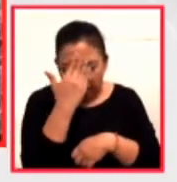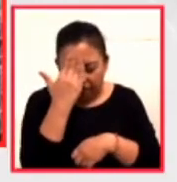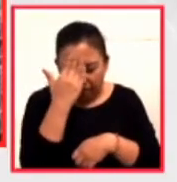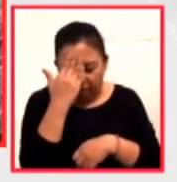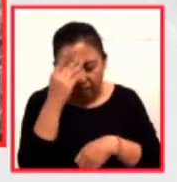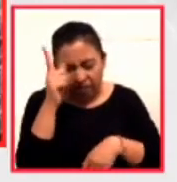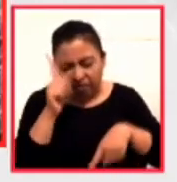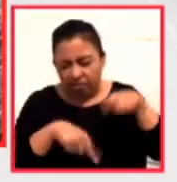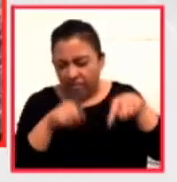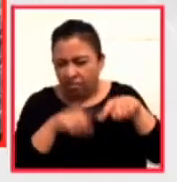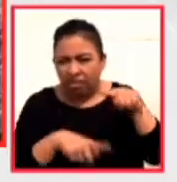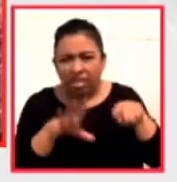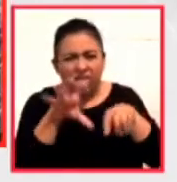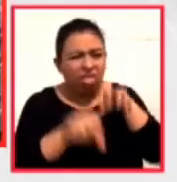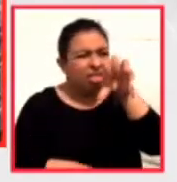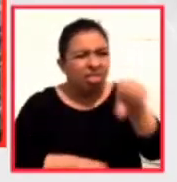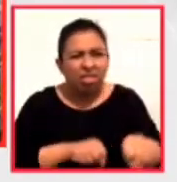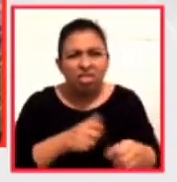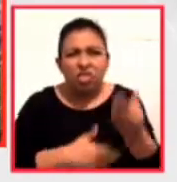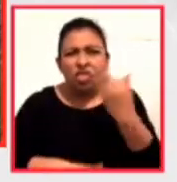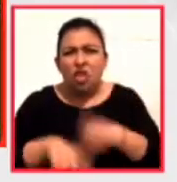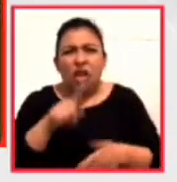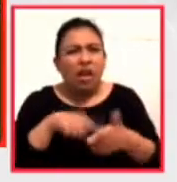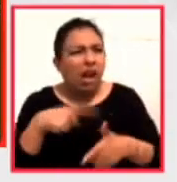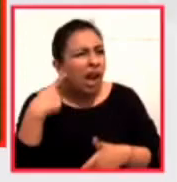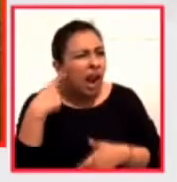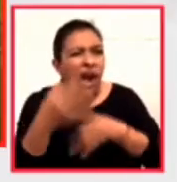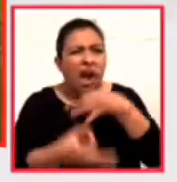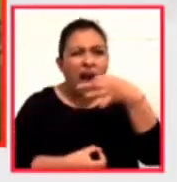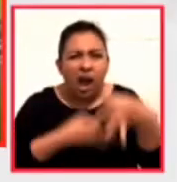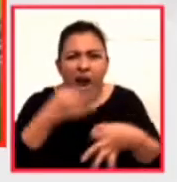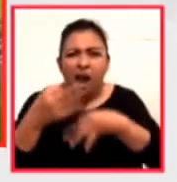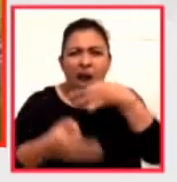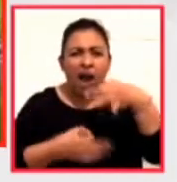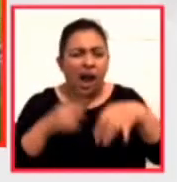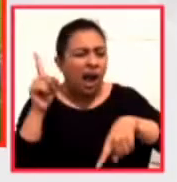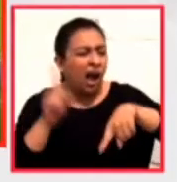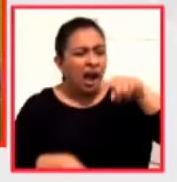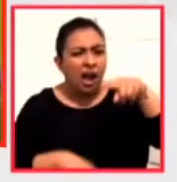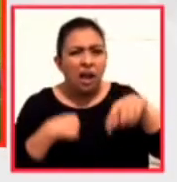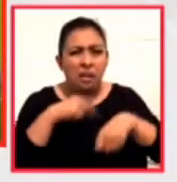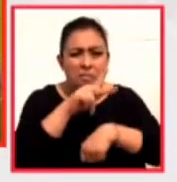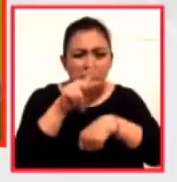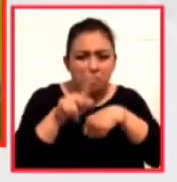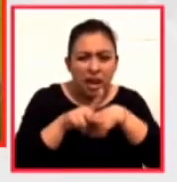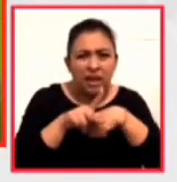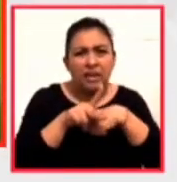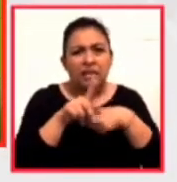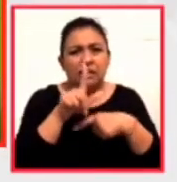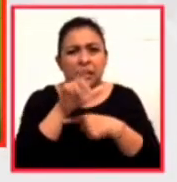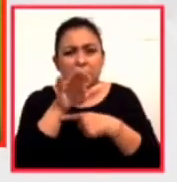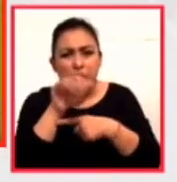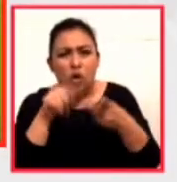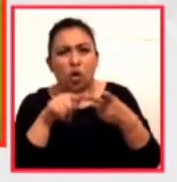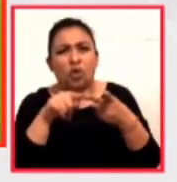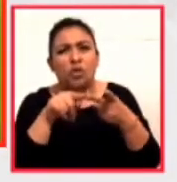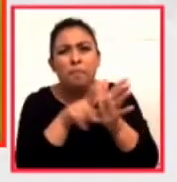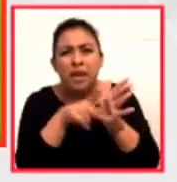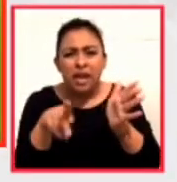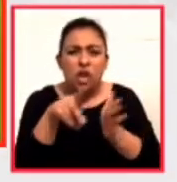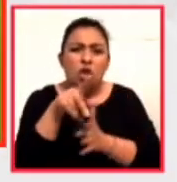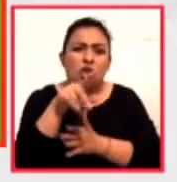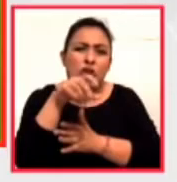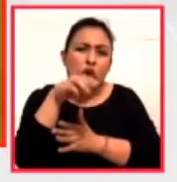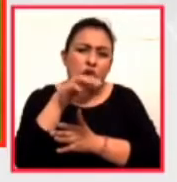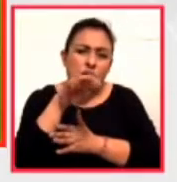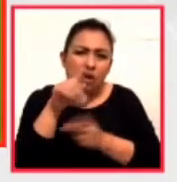devorarlo todo, el mierdero de las noticias globales, el país, Le Monde, New York Times, las